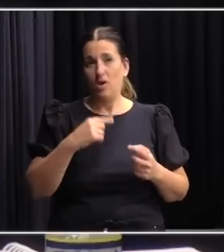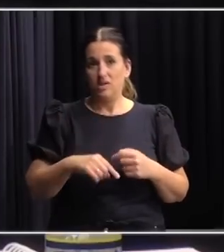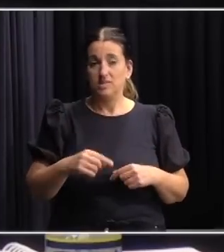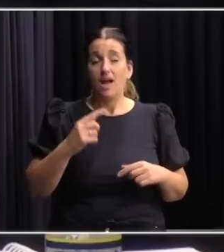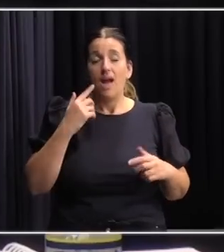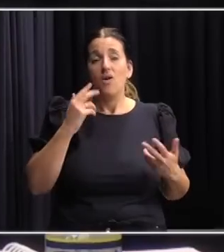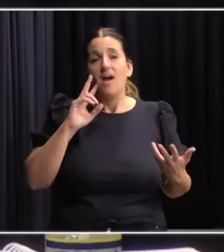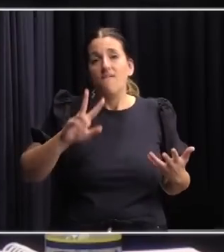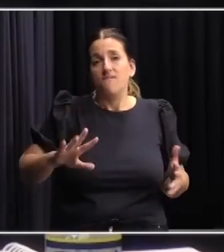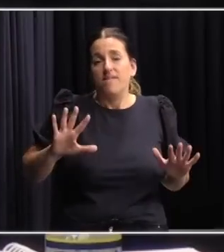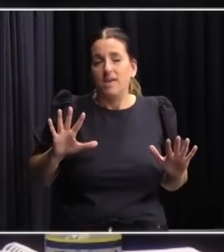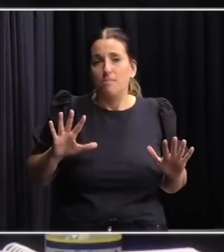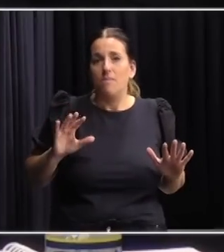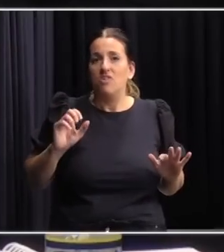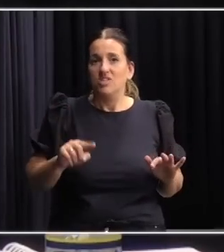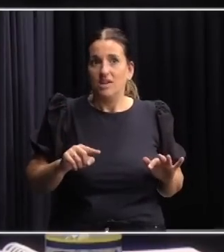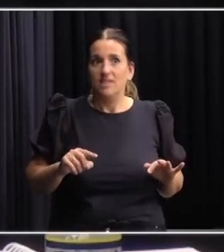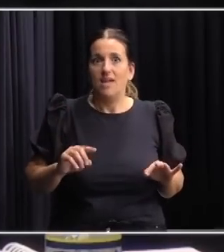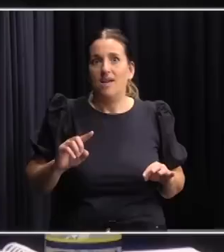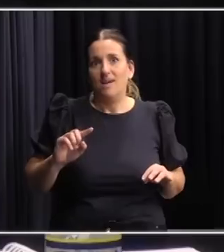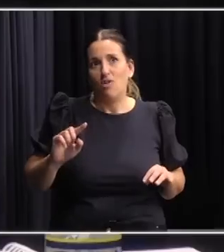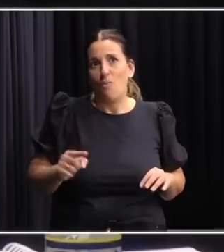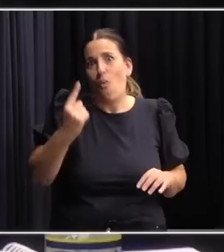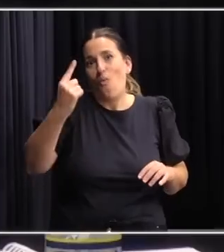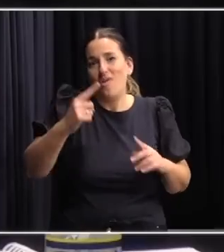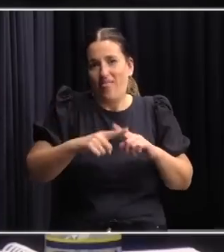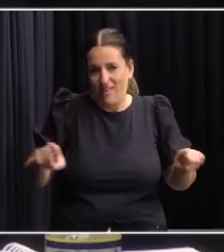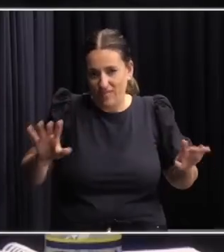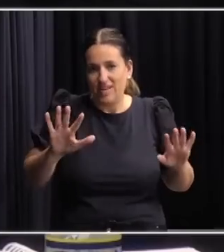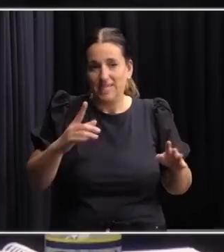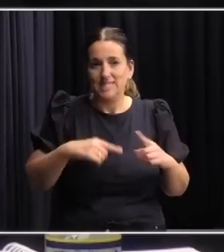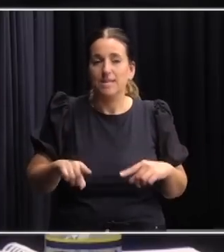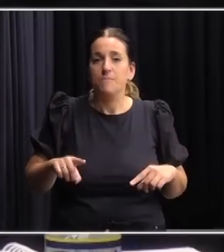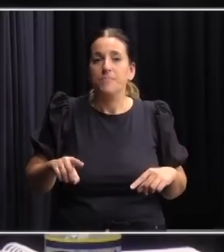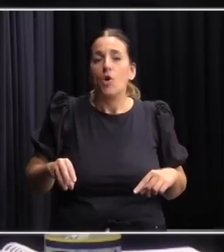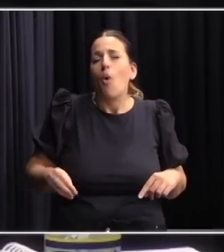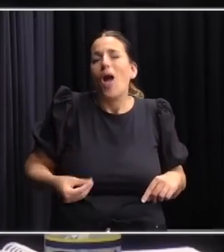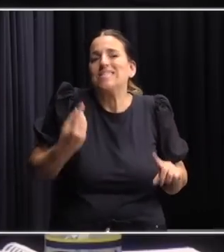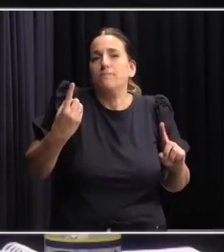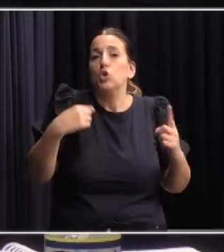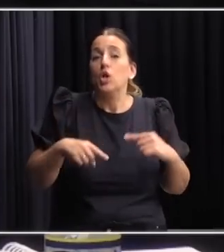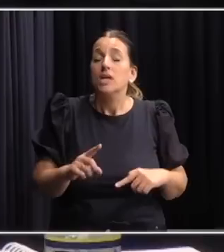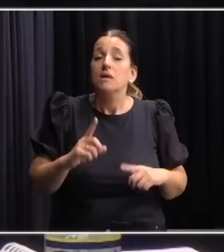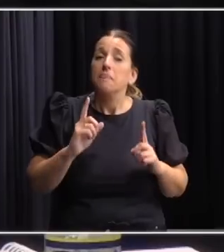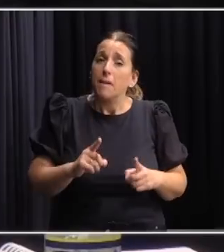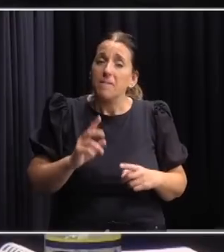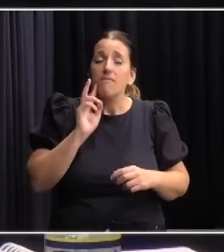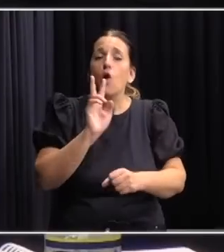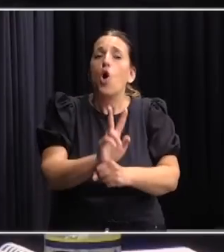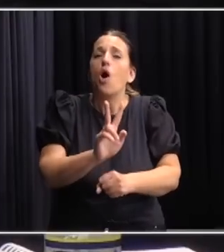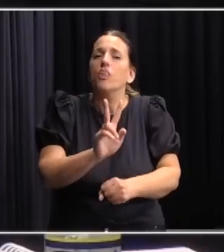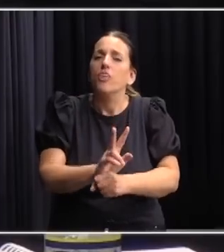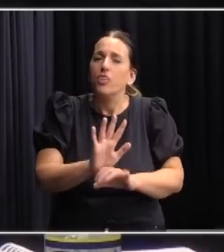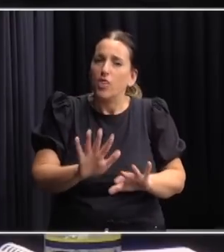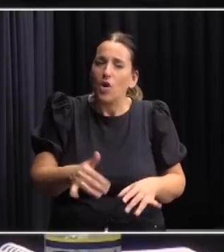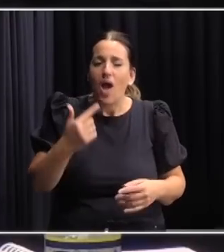considerar esta esta excepción y que además va a estar seguida de un seguimiento de